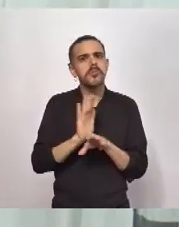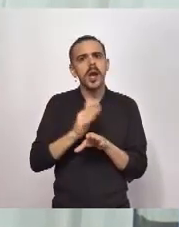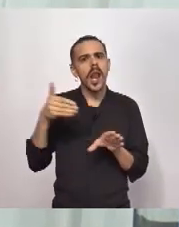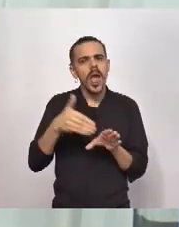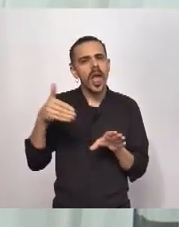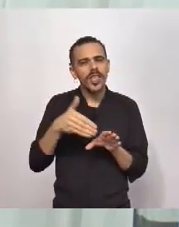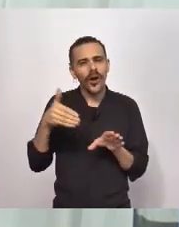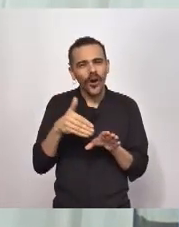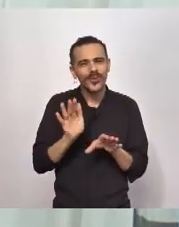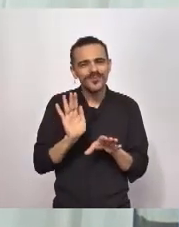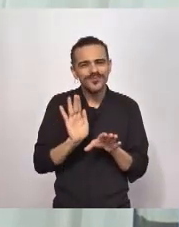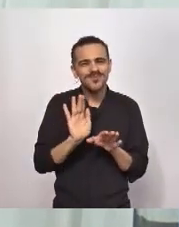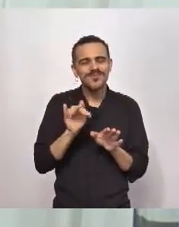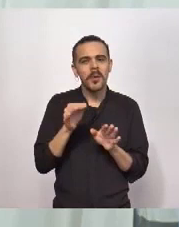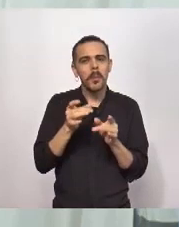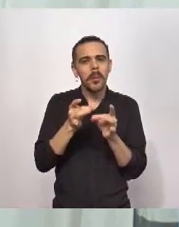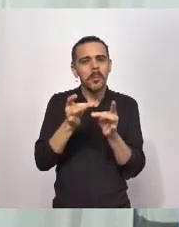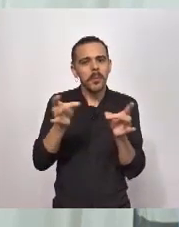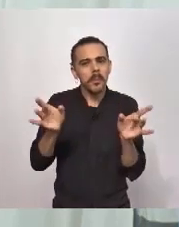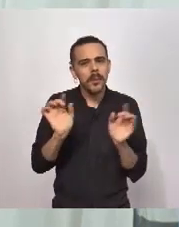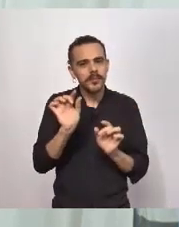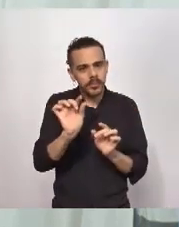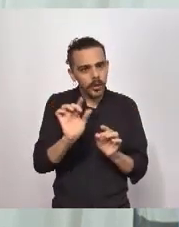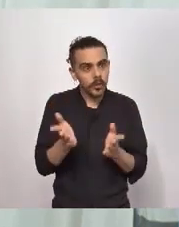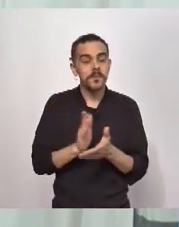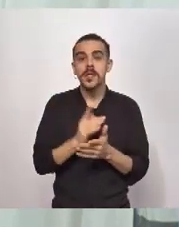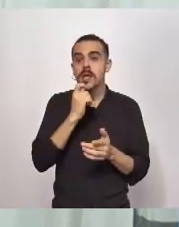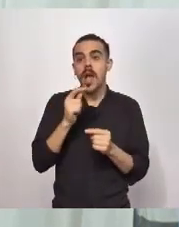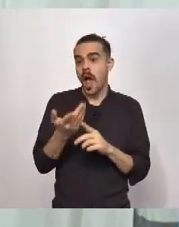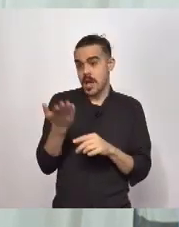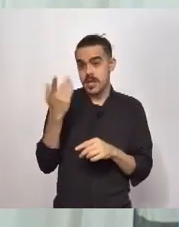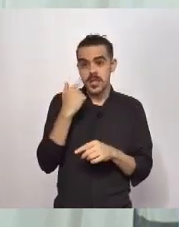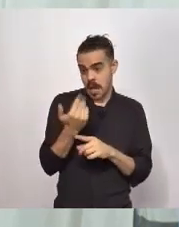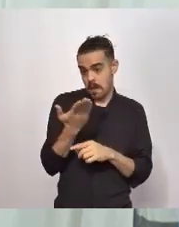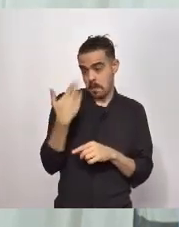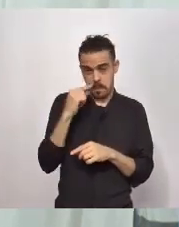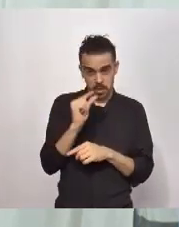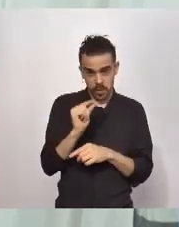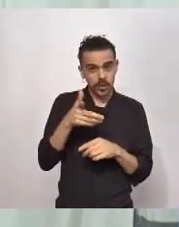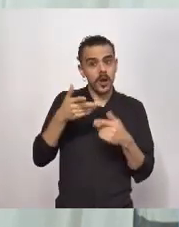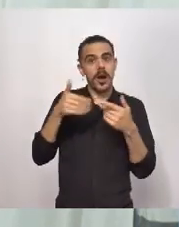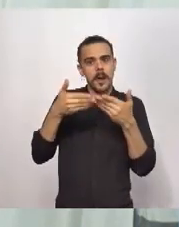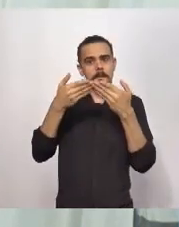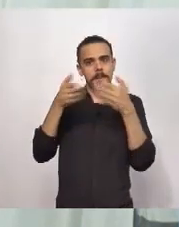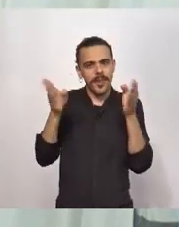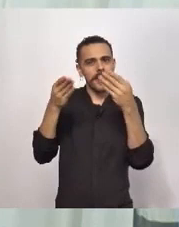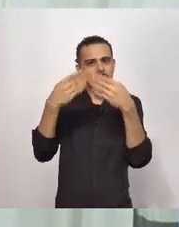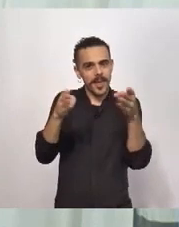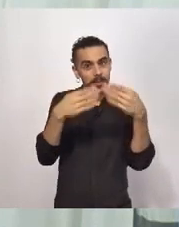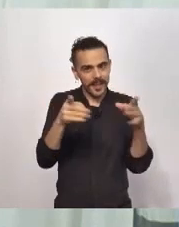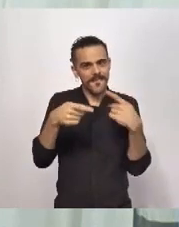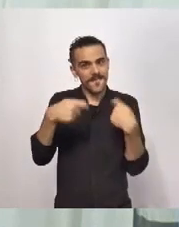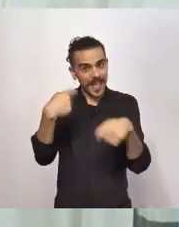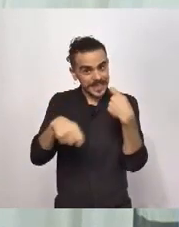esta flexibilización de la cuarentena que se viene dando hace unos días atrás, nos hace abrir los ojos